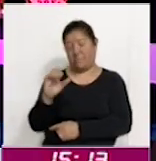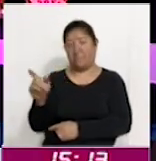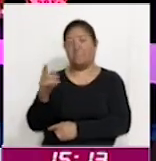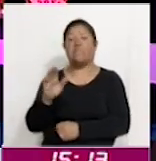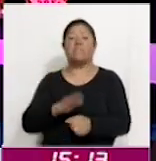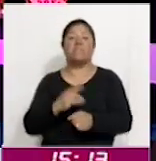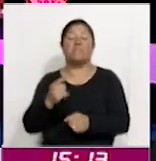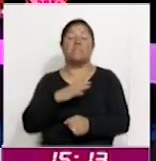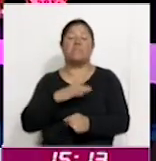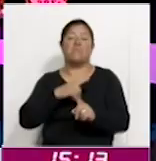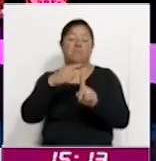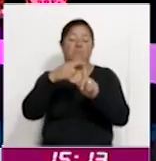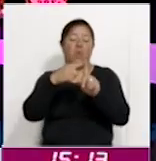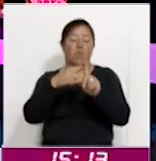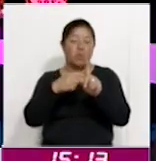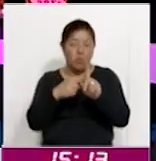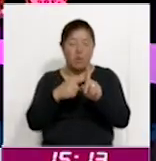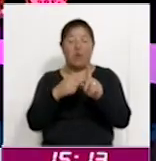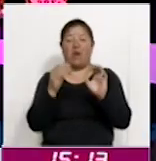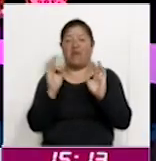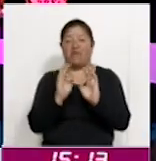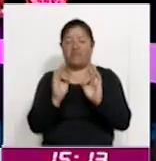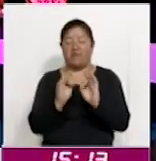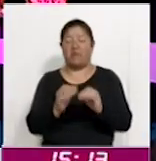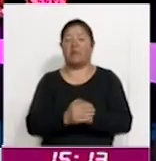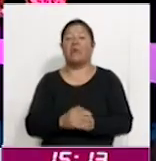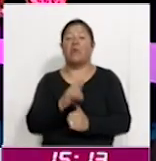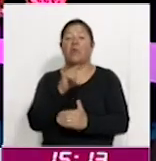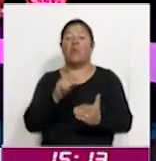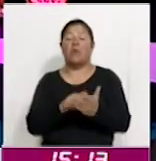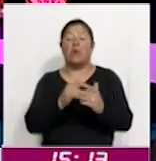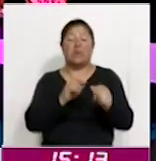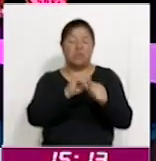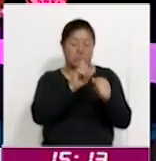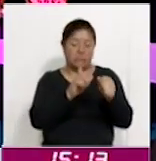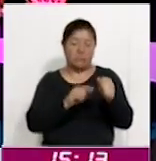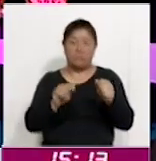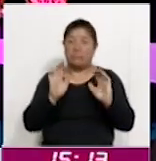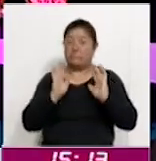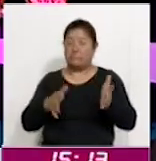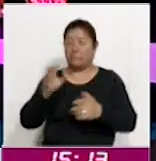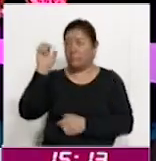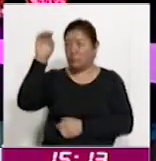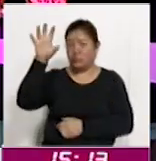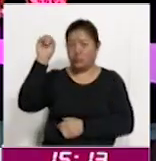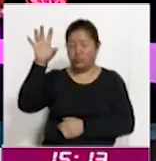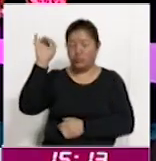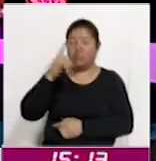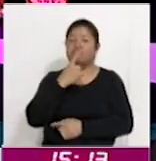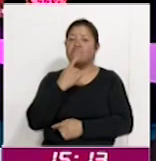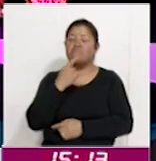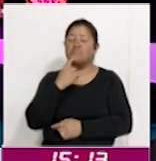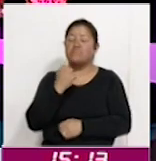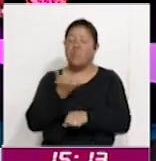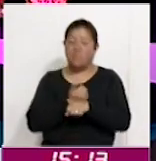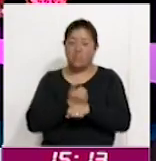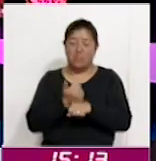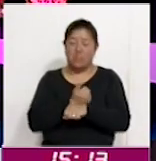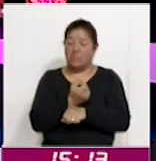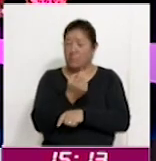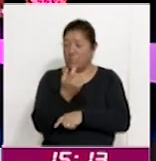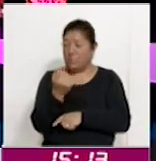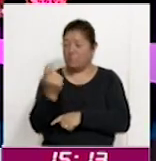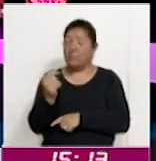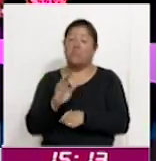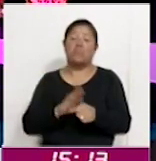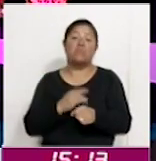descenso de la temperatura. En varias entidades del país ya se encuentran en alerta roja, en alerta amarilla en algunos casos por